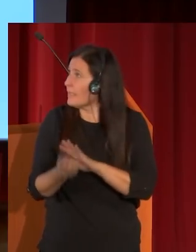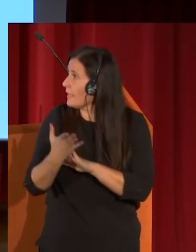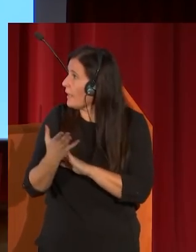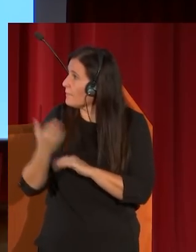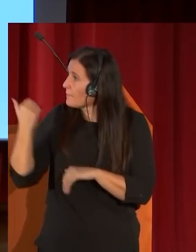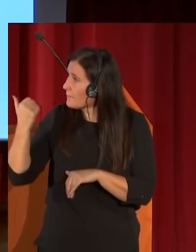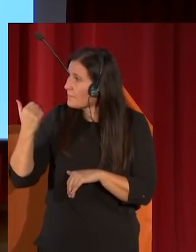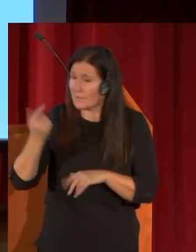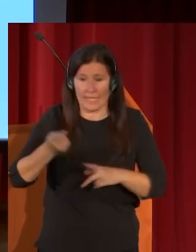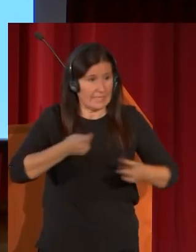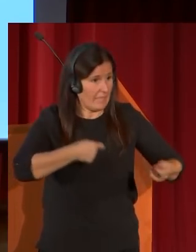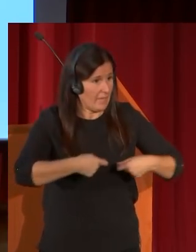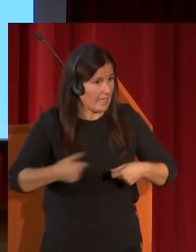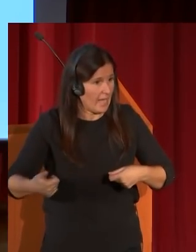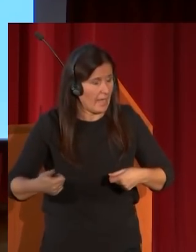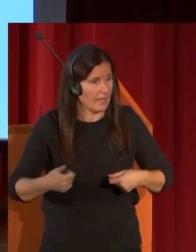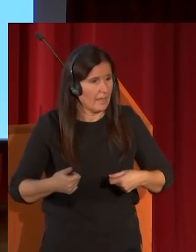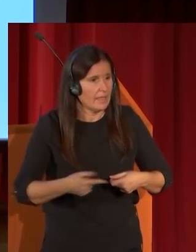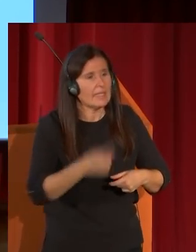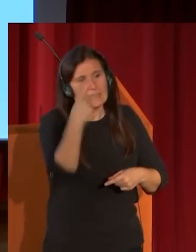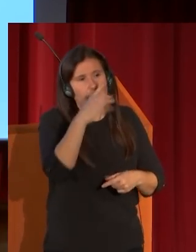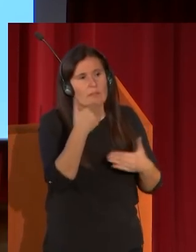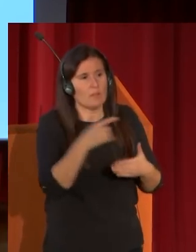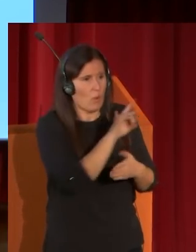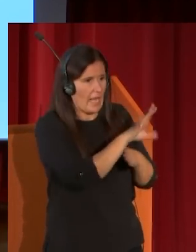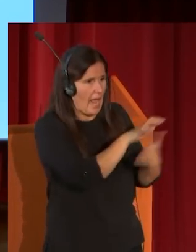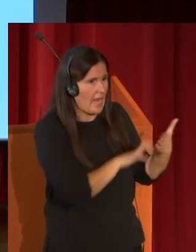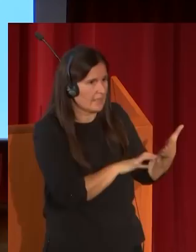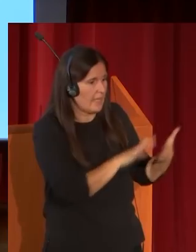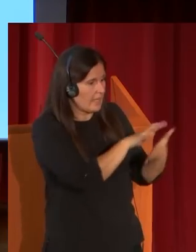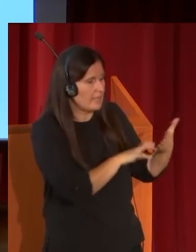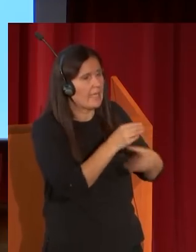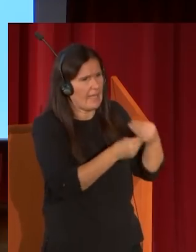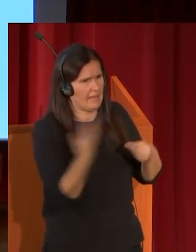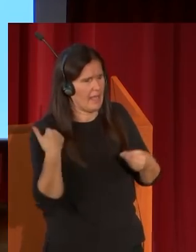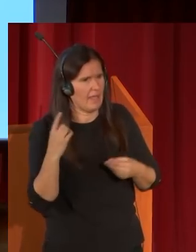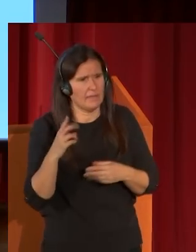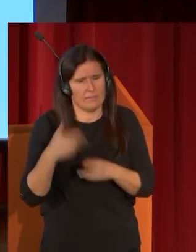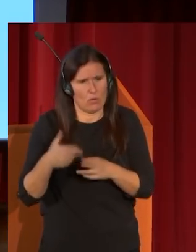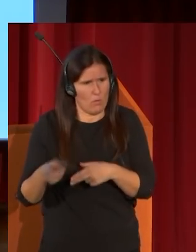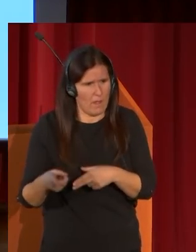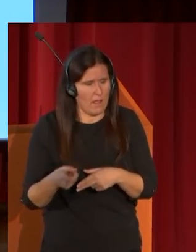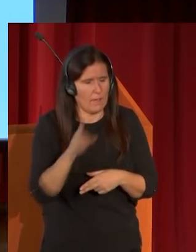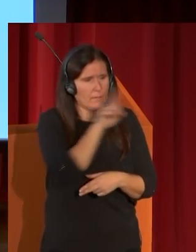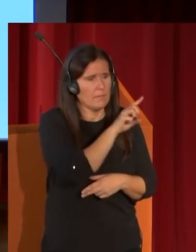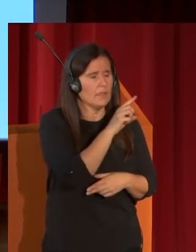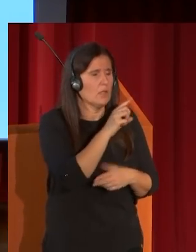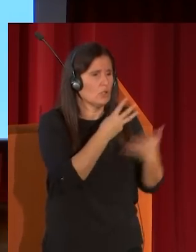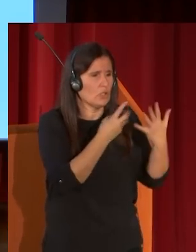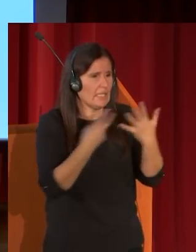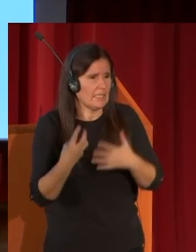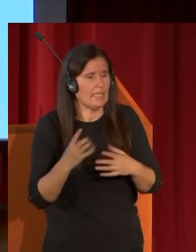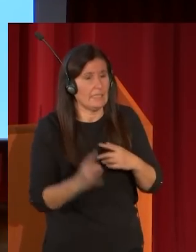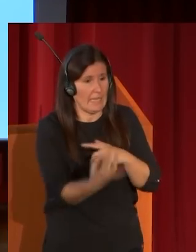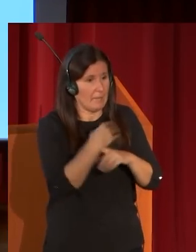de Ricardo que dice Mariano ha hecho una feria carta que ya hace en Roma en 1873 la envía a su